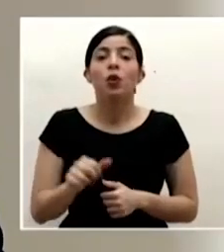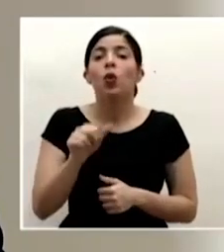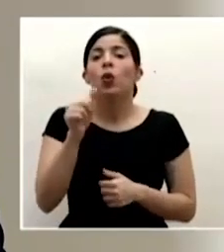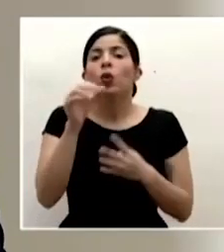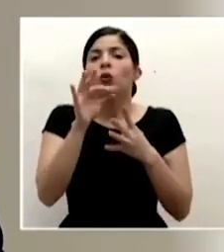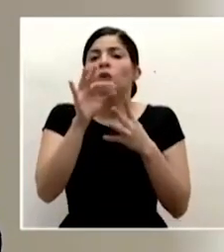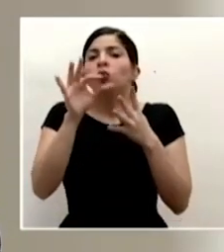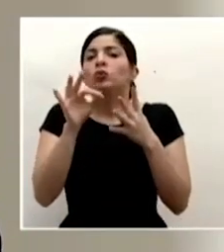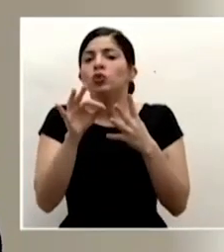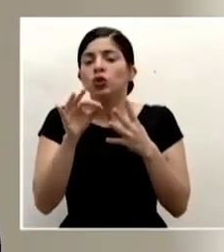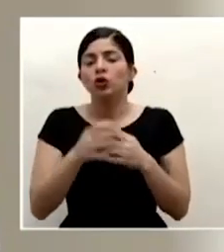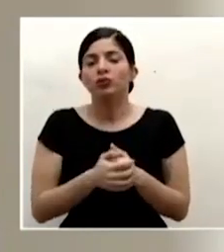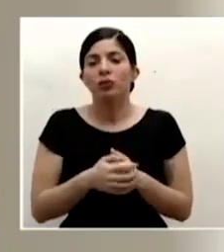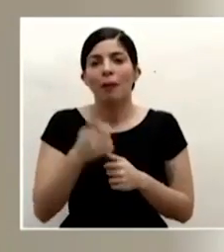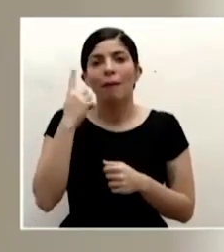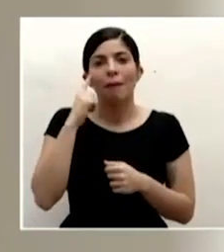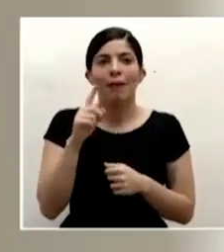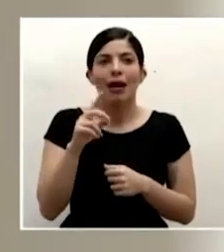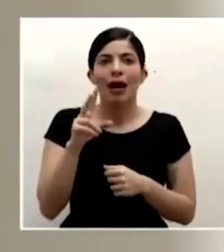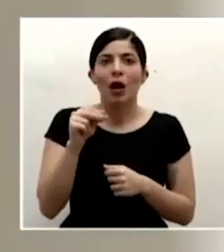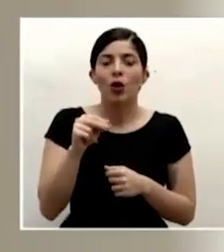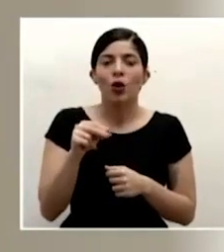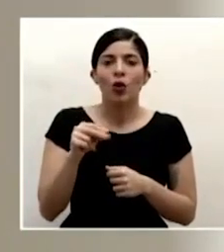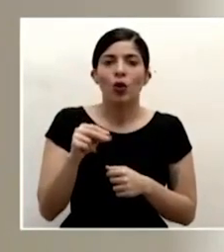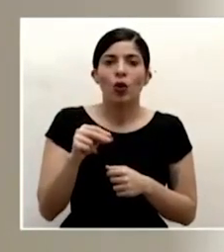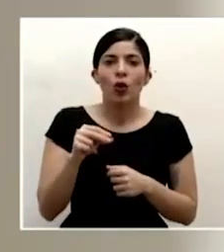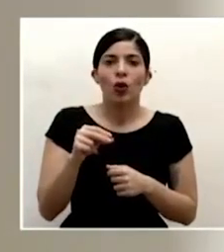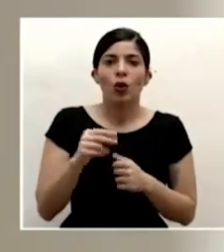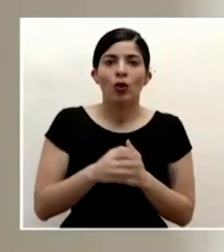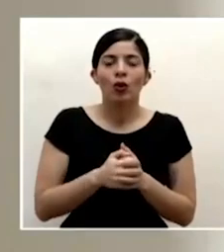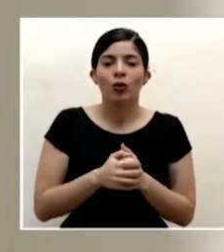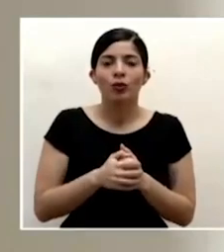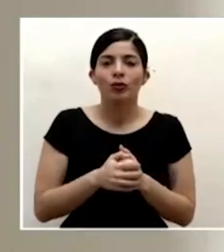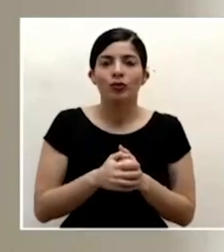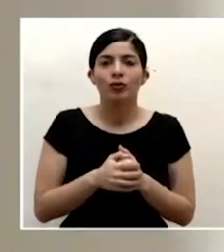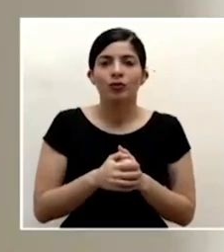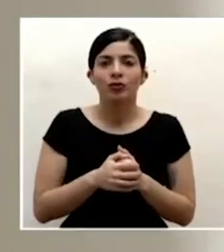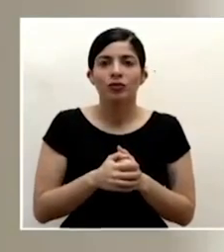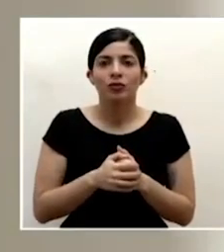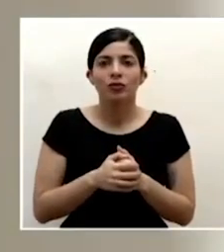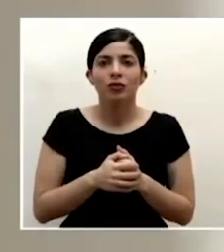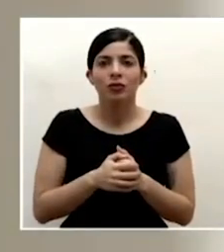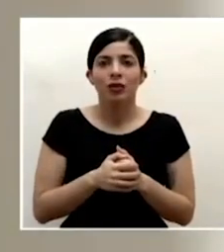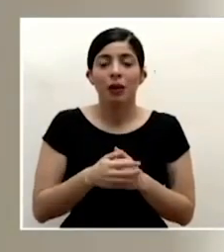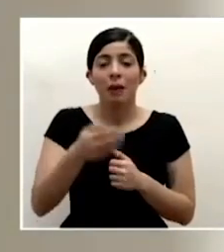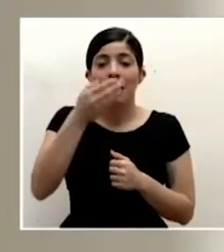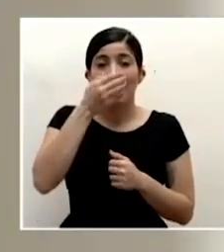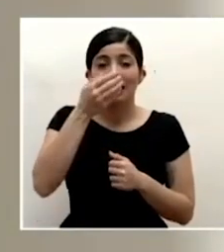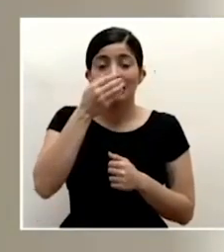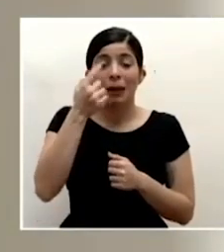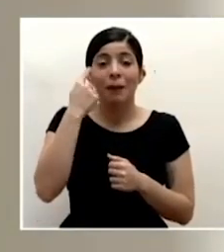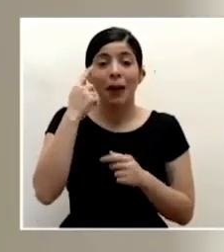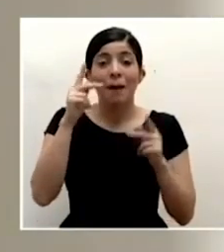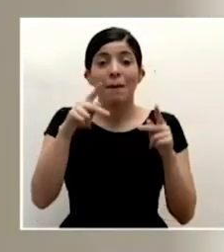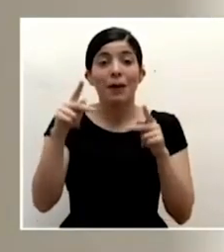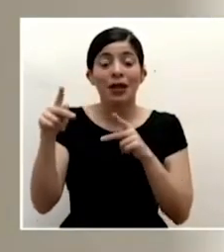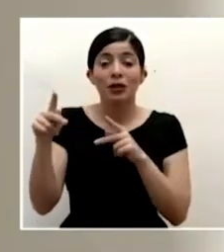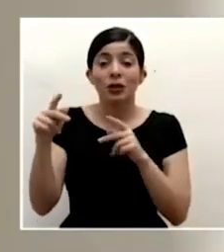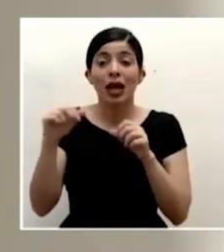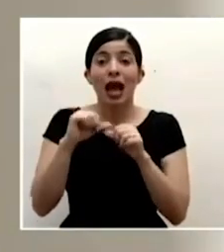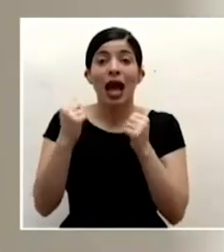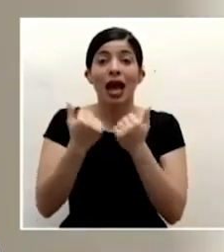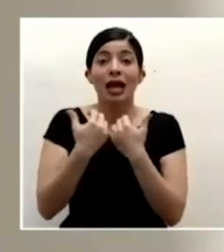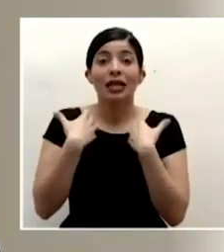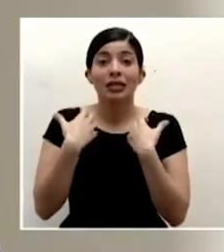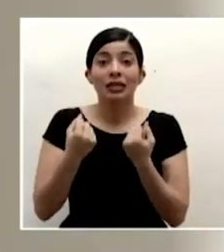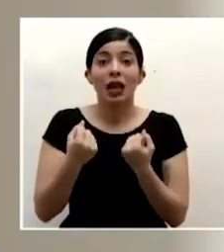para no hacer que se depleten los este las mascarillas para la gente del sector salud también es